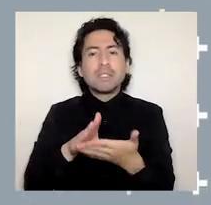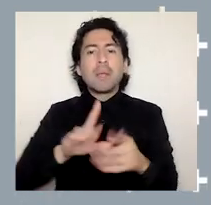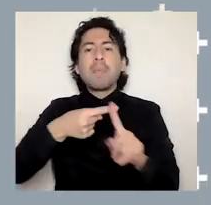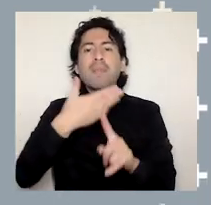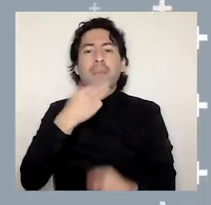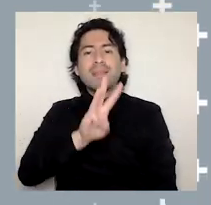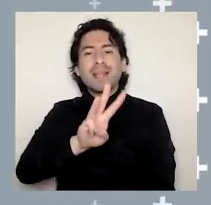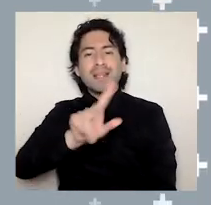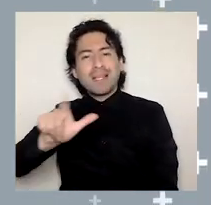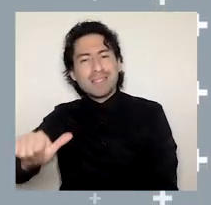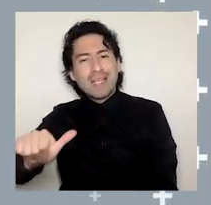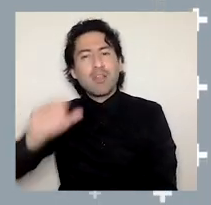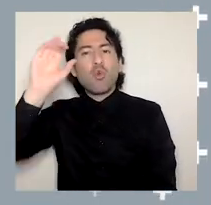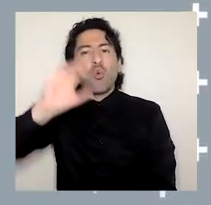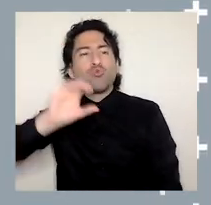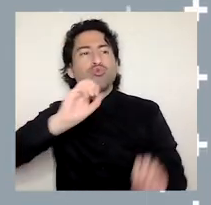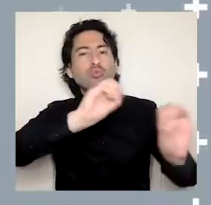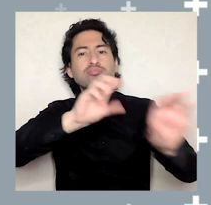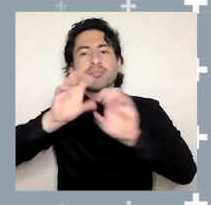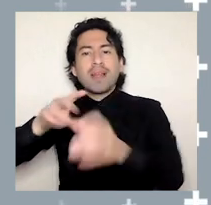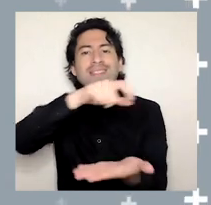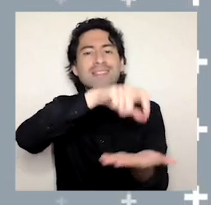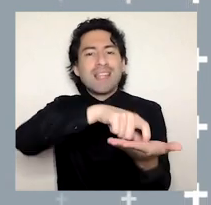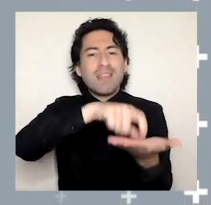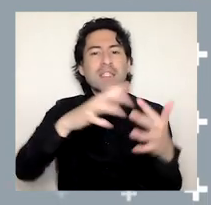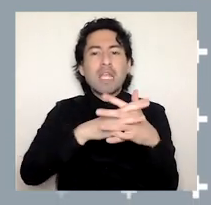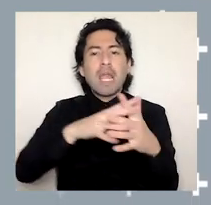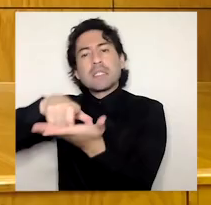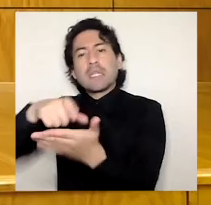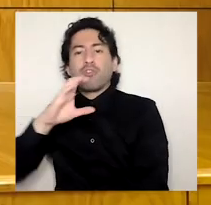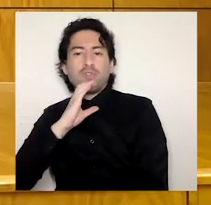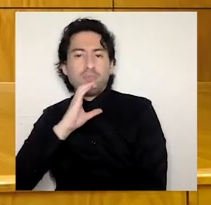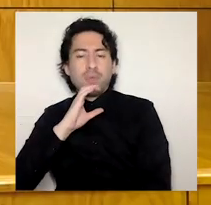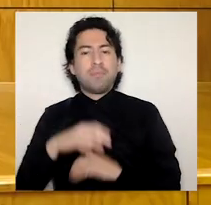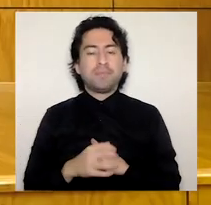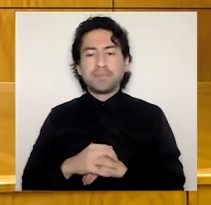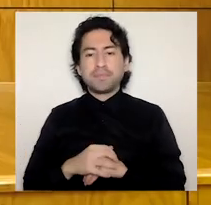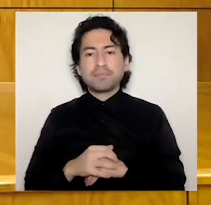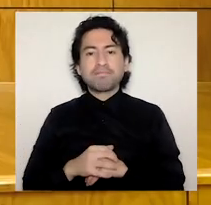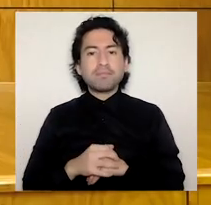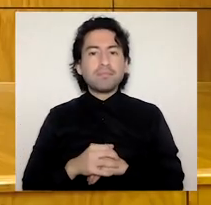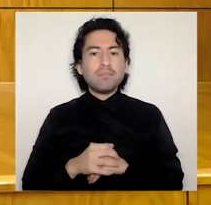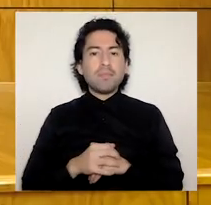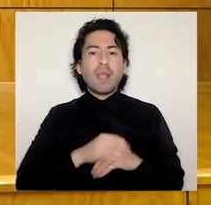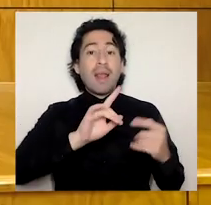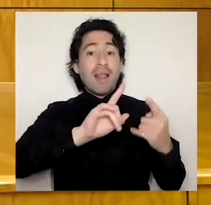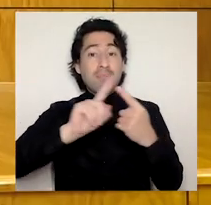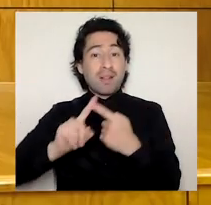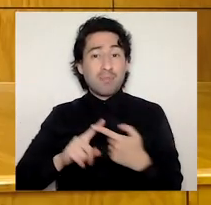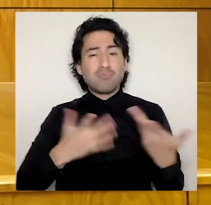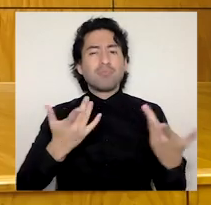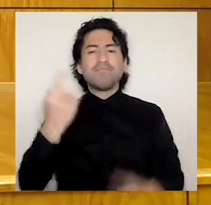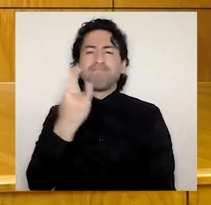36 cursos de capacitación en las sedes de Chillán y Concepción. La participación de la universidad en